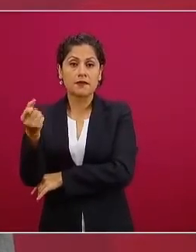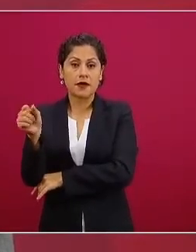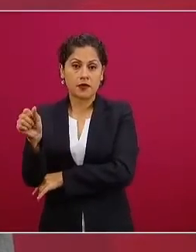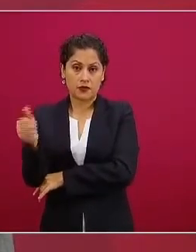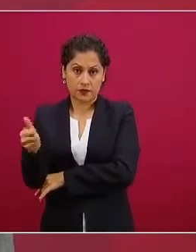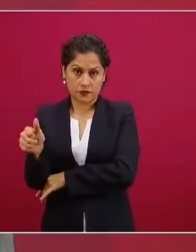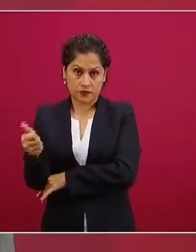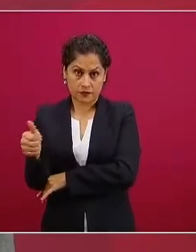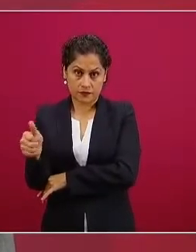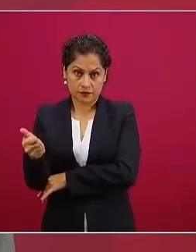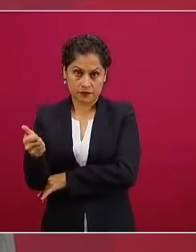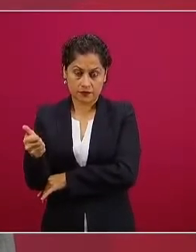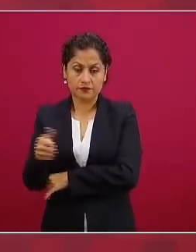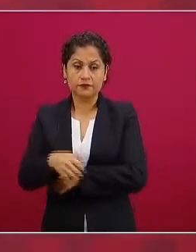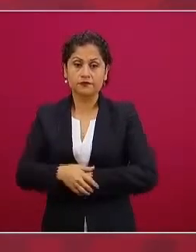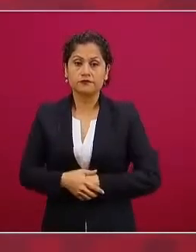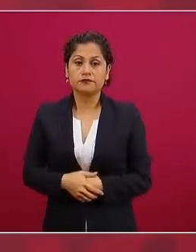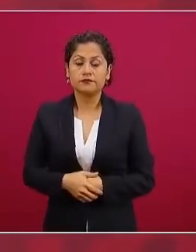Cuatro,